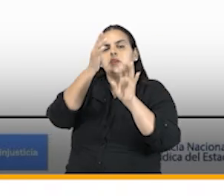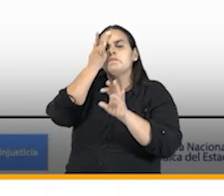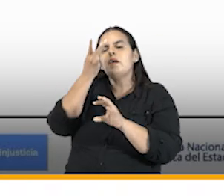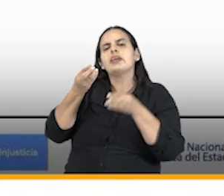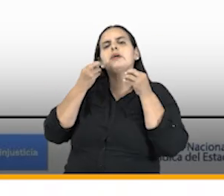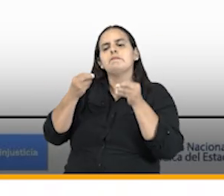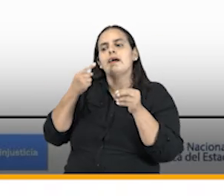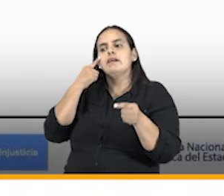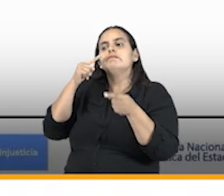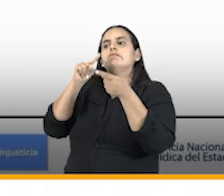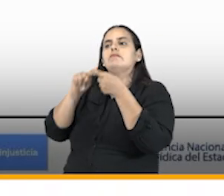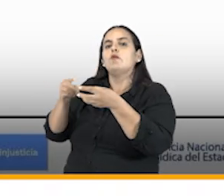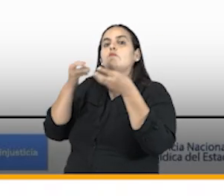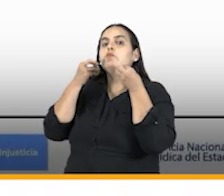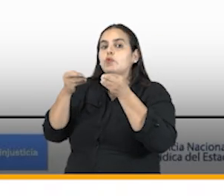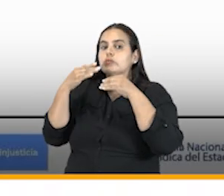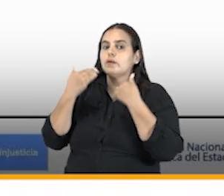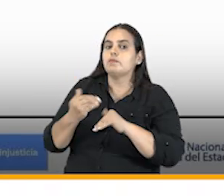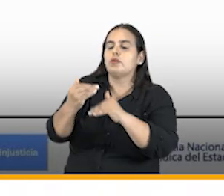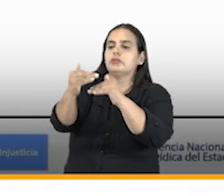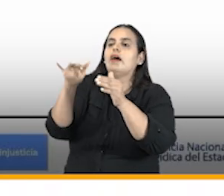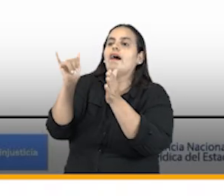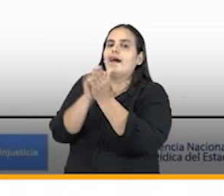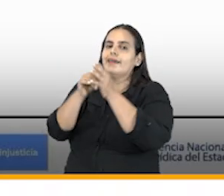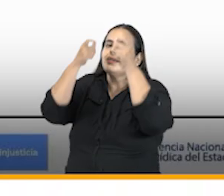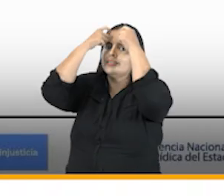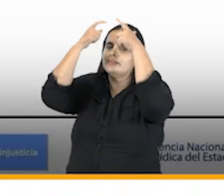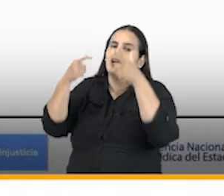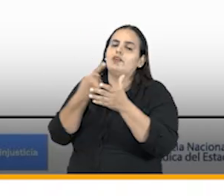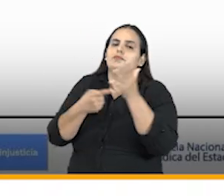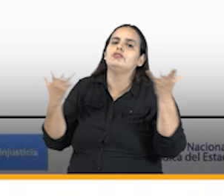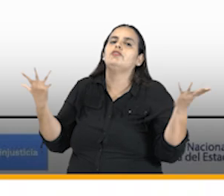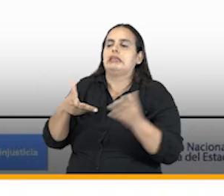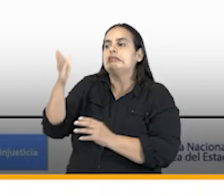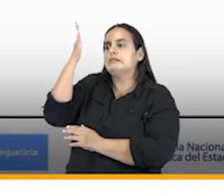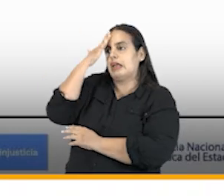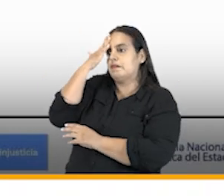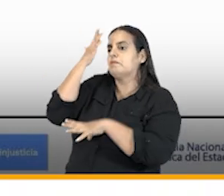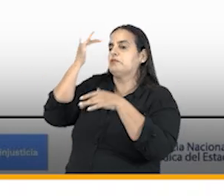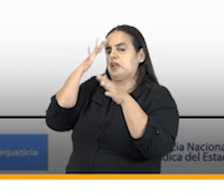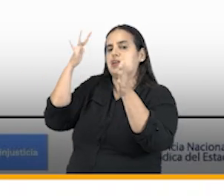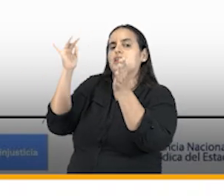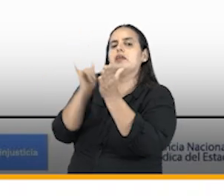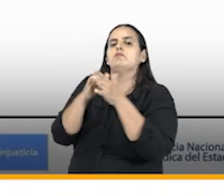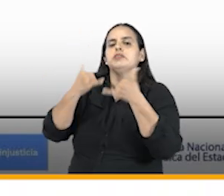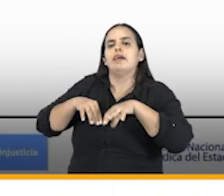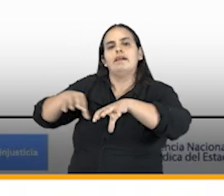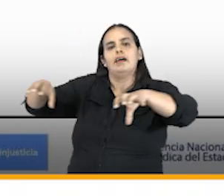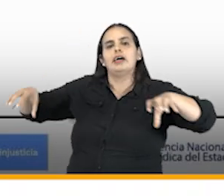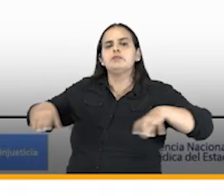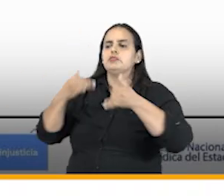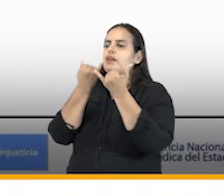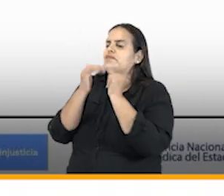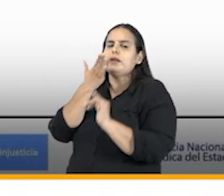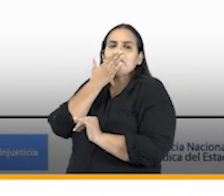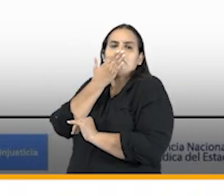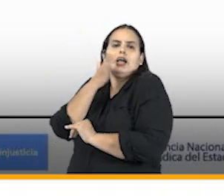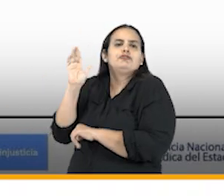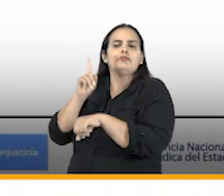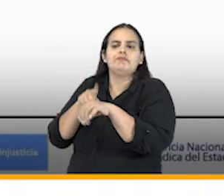permite invocarla en muchísimos procesos que enfrenta el Estado en donde sabemos y creemos que la acción está caducada